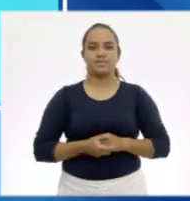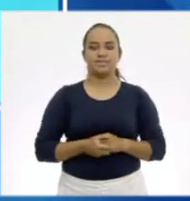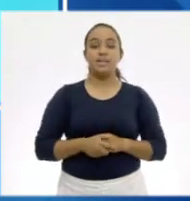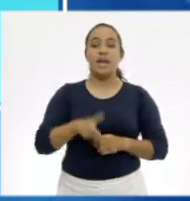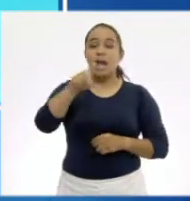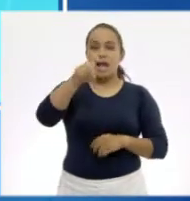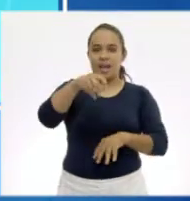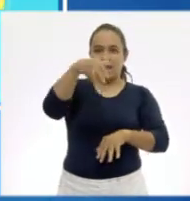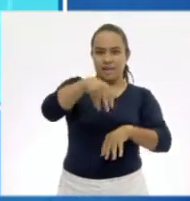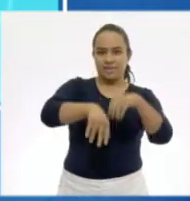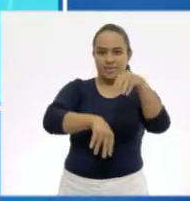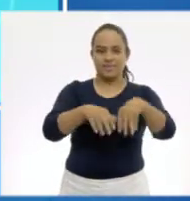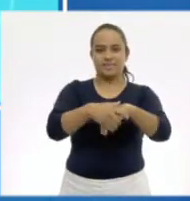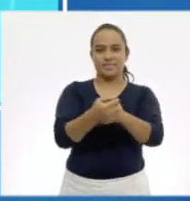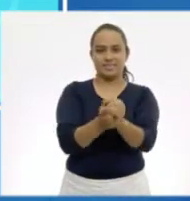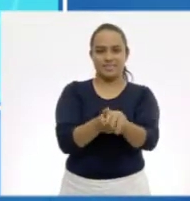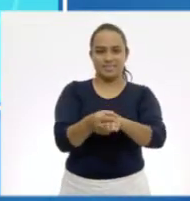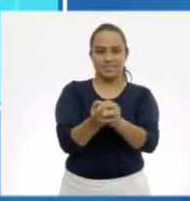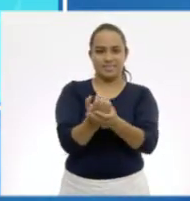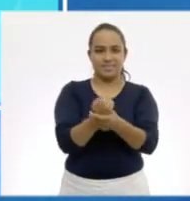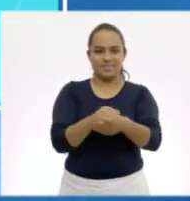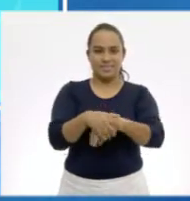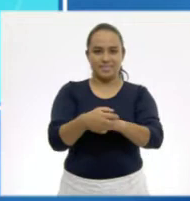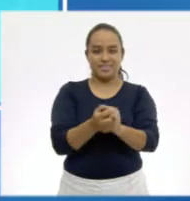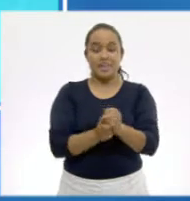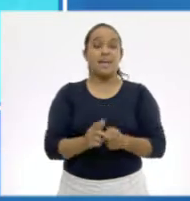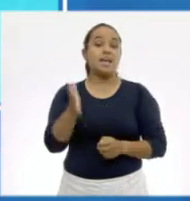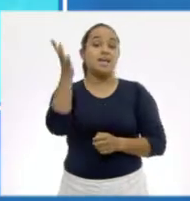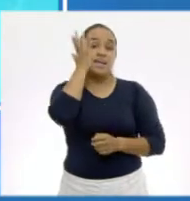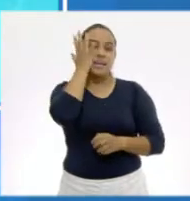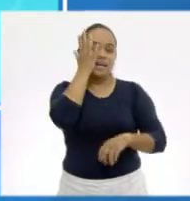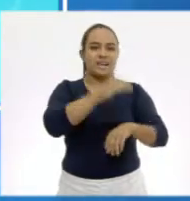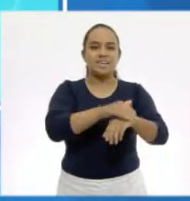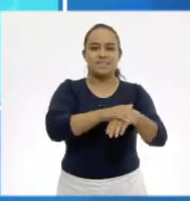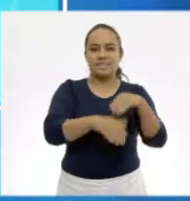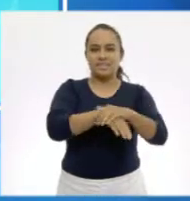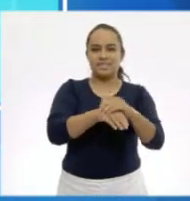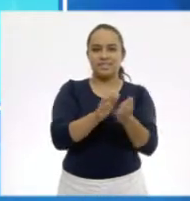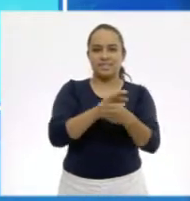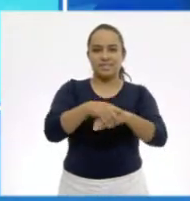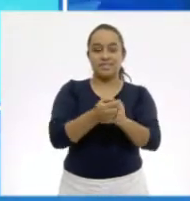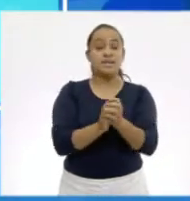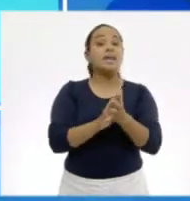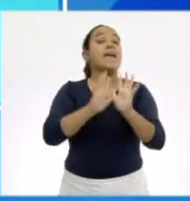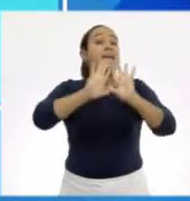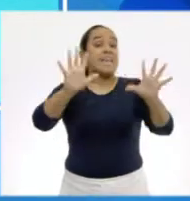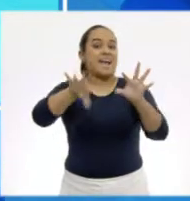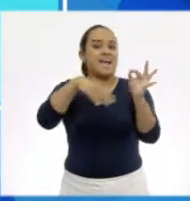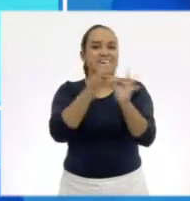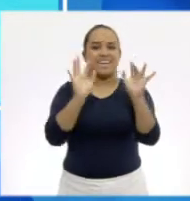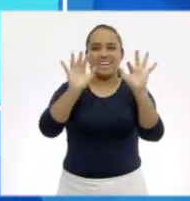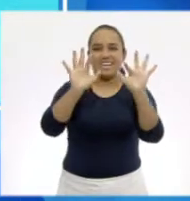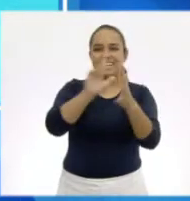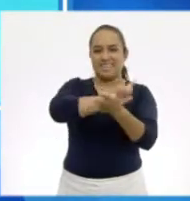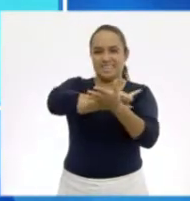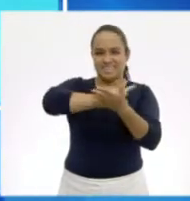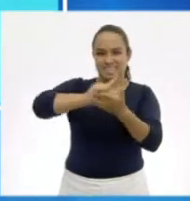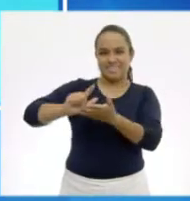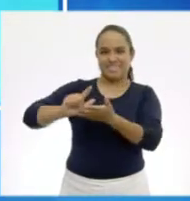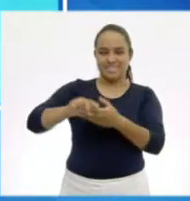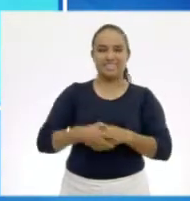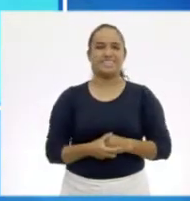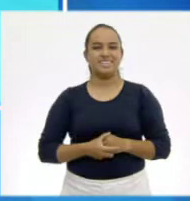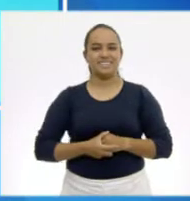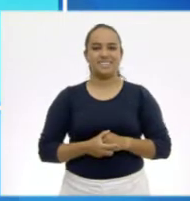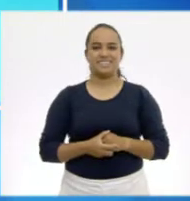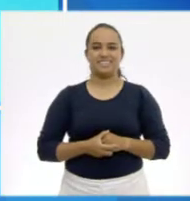Enjuaga tus manos con agua. Sécalas con una toalla. ¡Y listo! Tus manos están limpias.